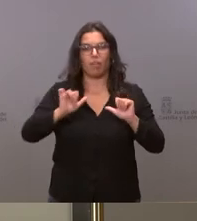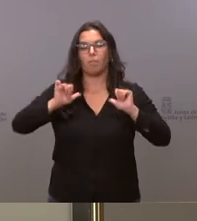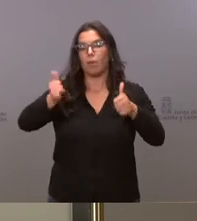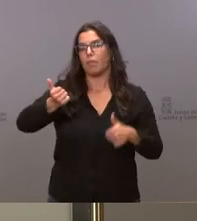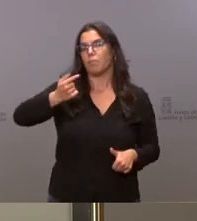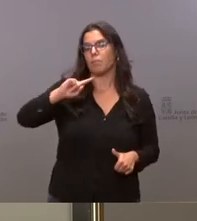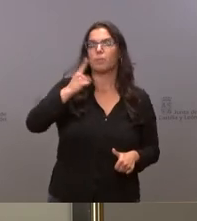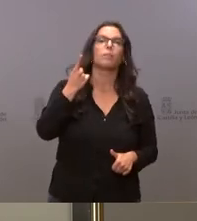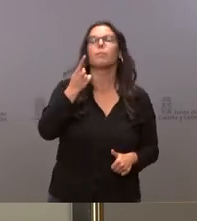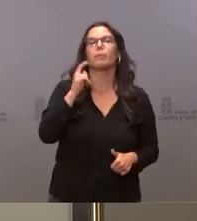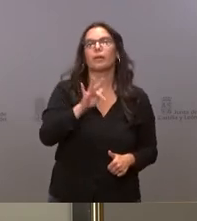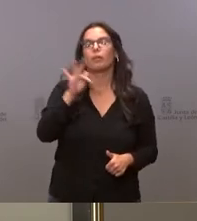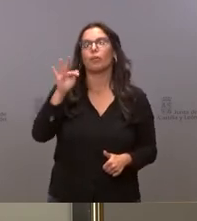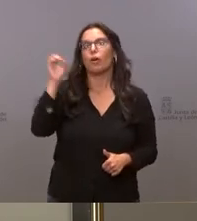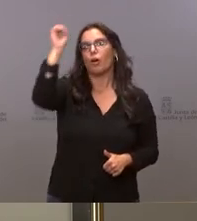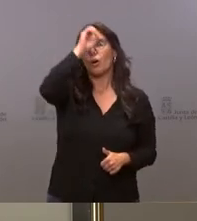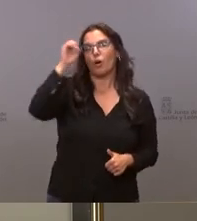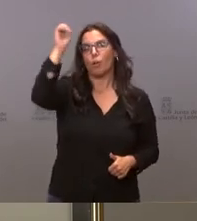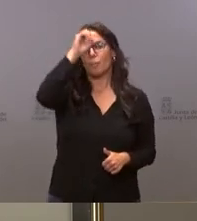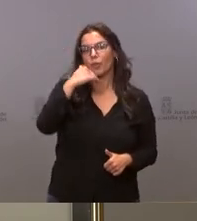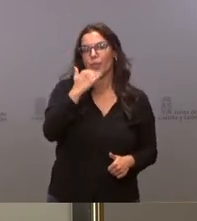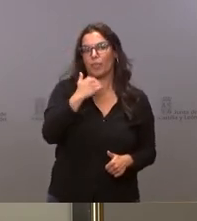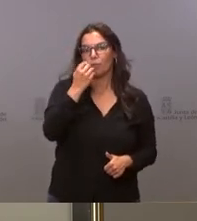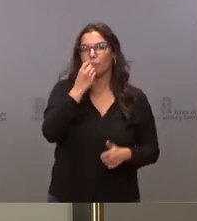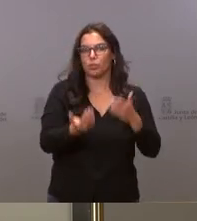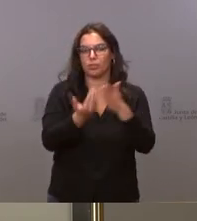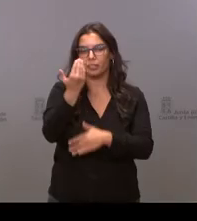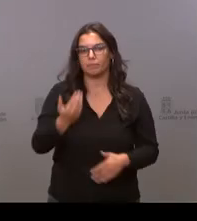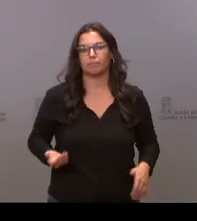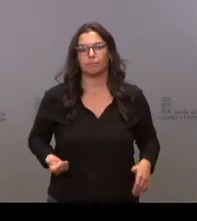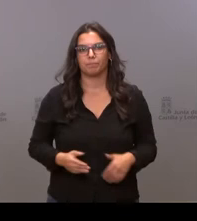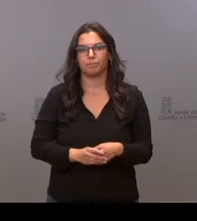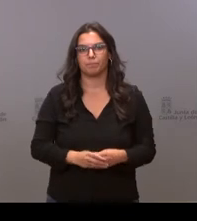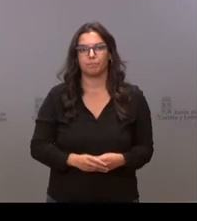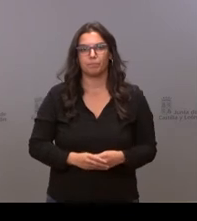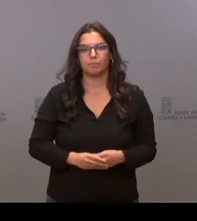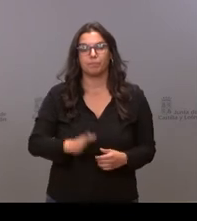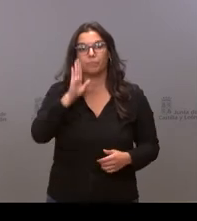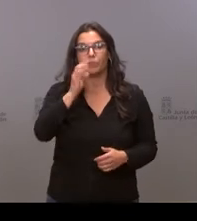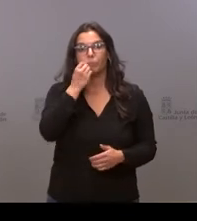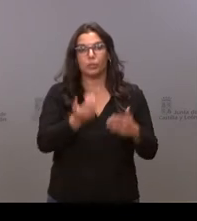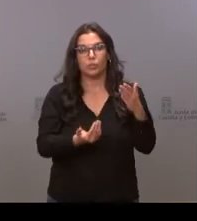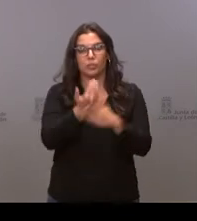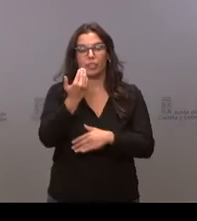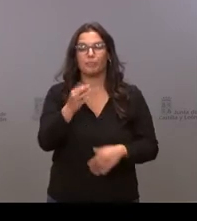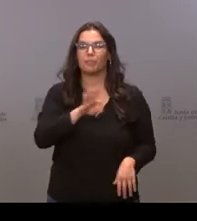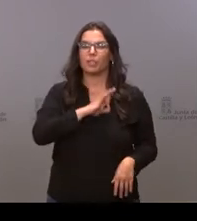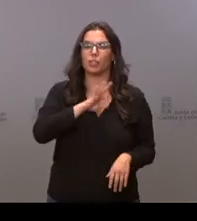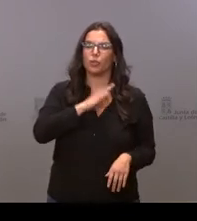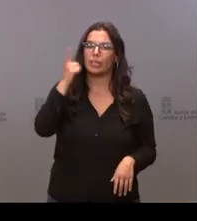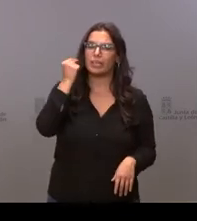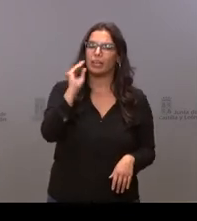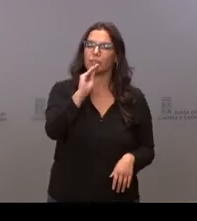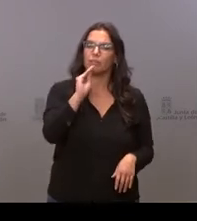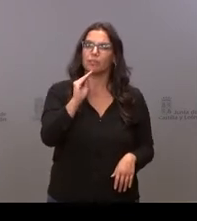con Carlos Gil de La Opinión nos vamos a Zamora buenos días Hola buenos días señor Egea llevo